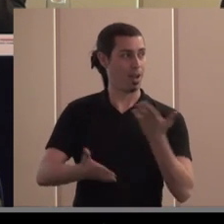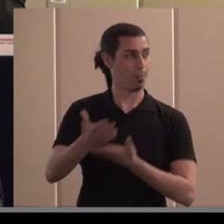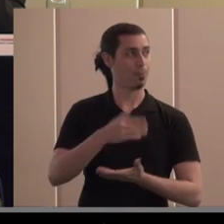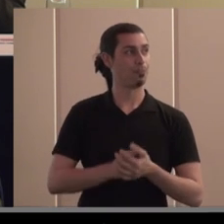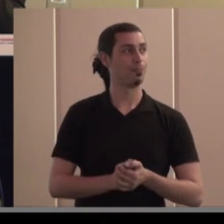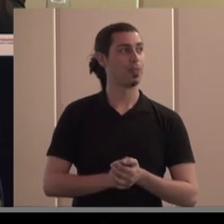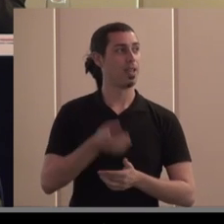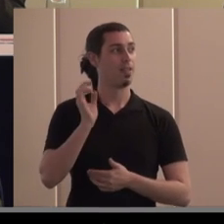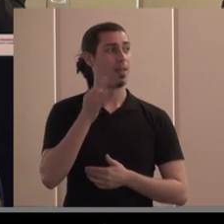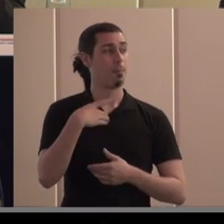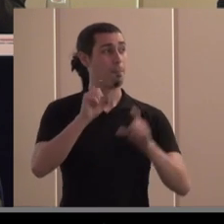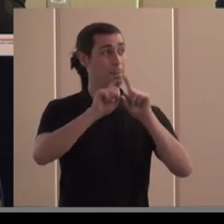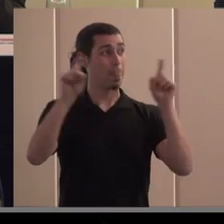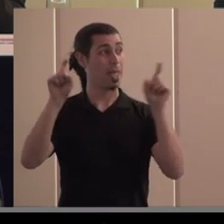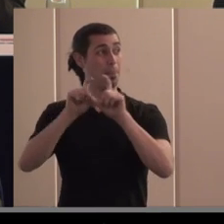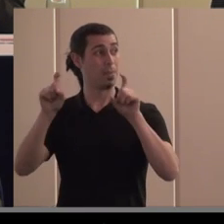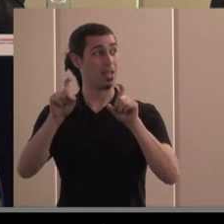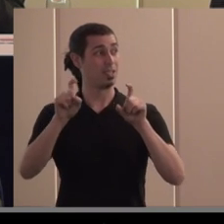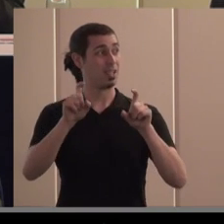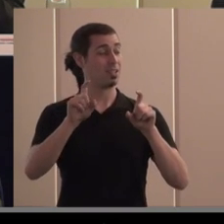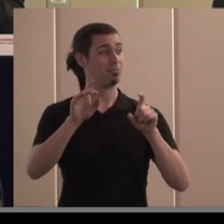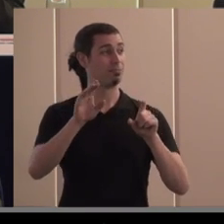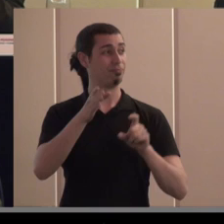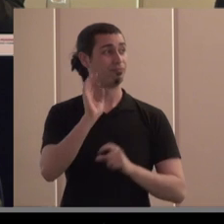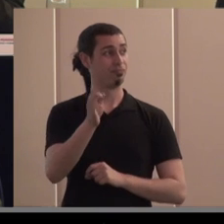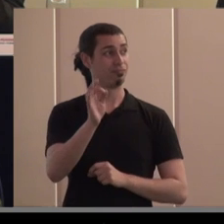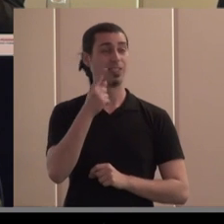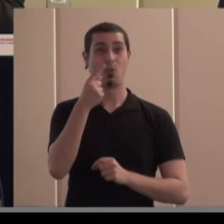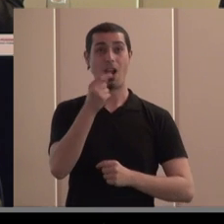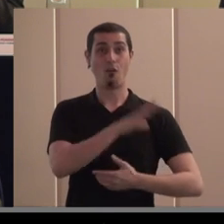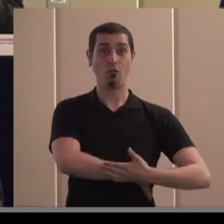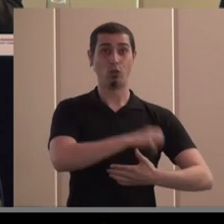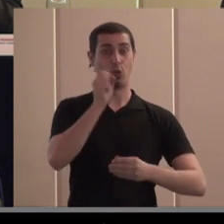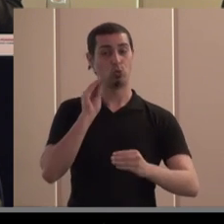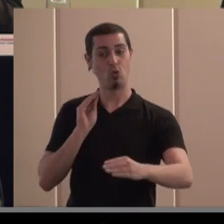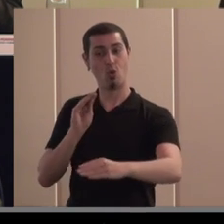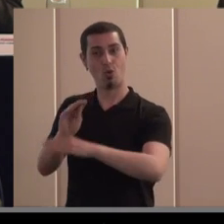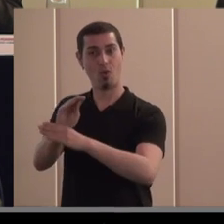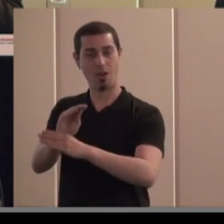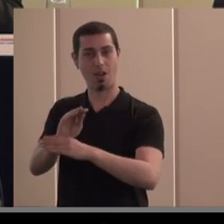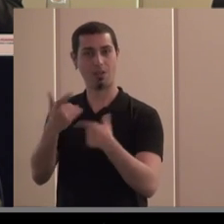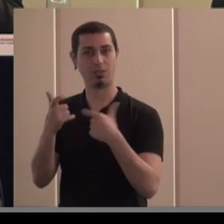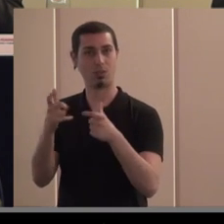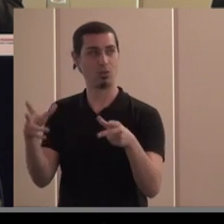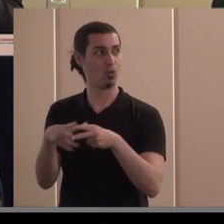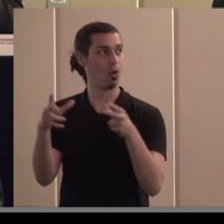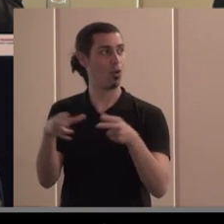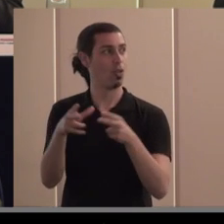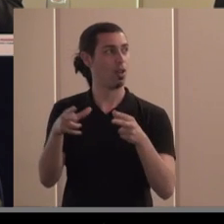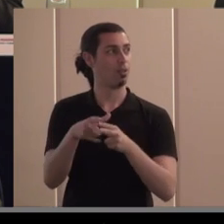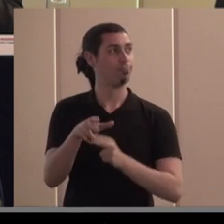efectivamente muchas de las empresas privadas de capitales históricas están dedicando fondos a la creación de empresas sociales y nos parece absolutamente loable